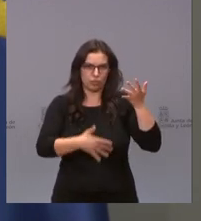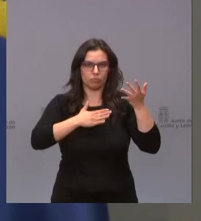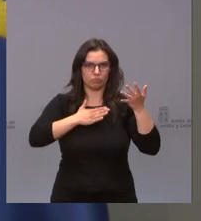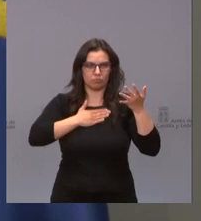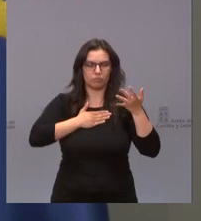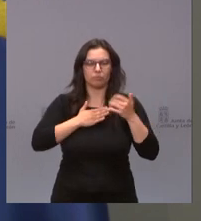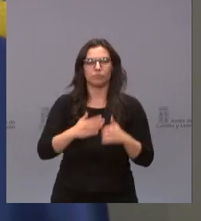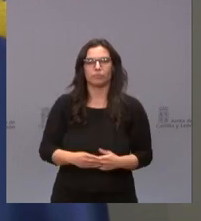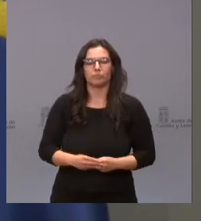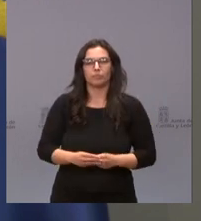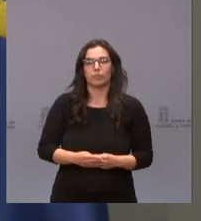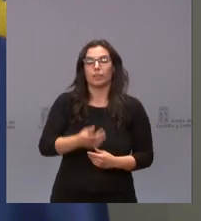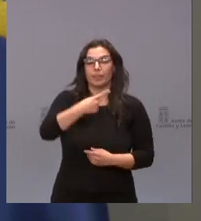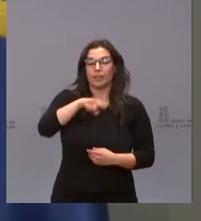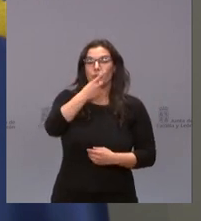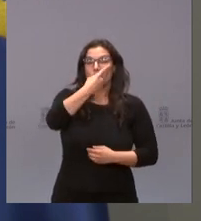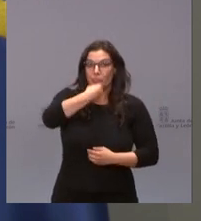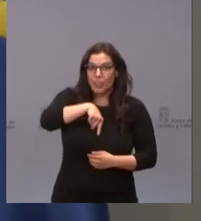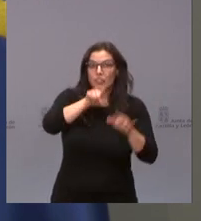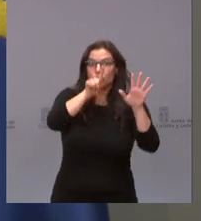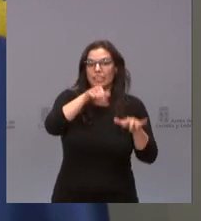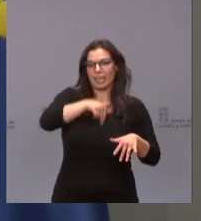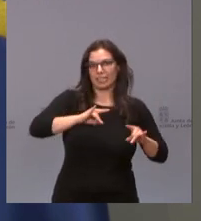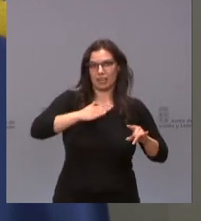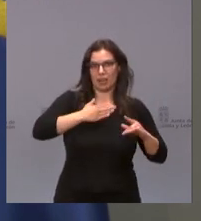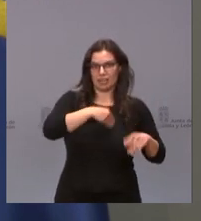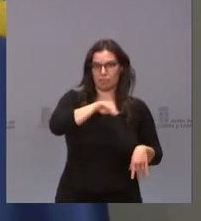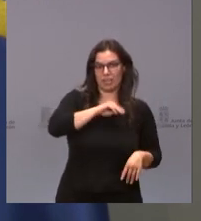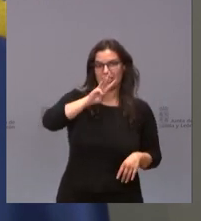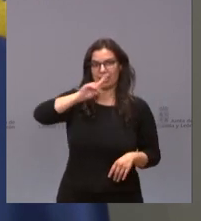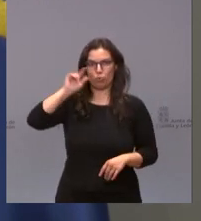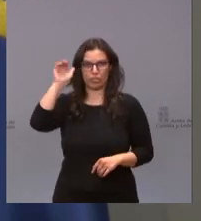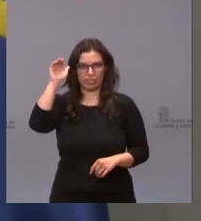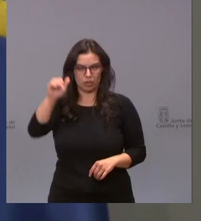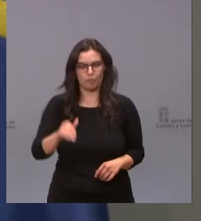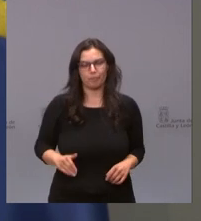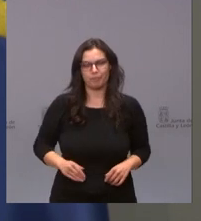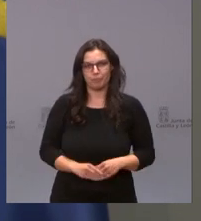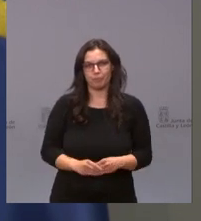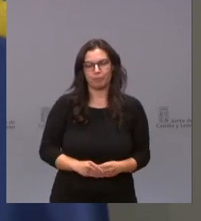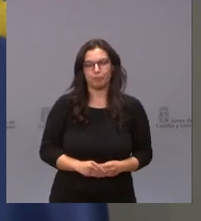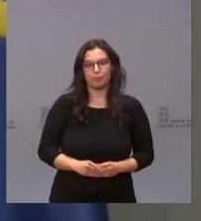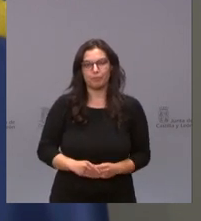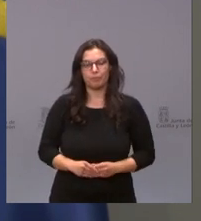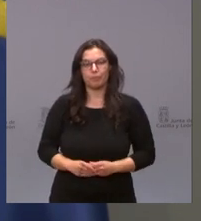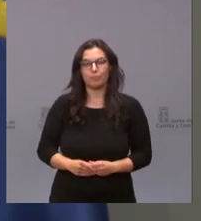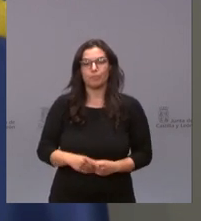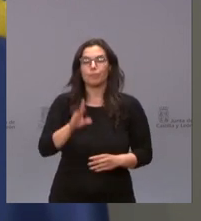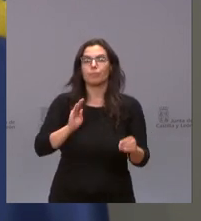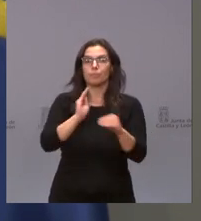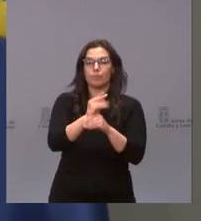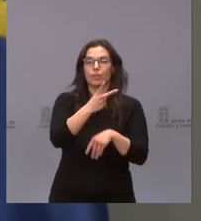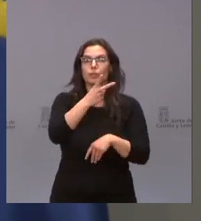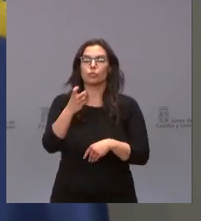leonesas en el exterior, 106 de ellas en España, 31 en el extranjero. Y se destina, como hemos dicho, un total de